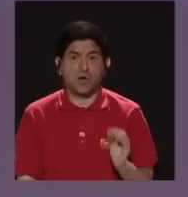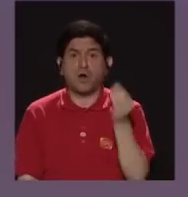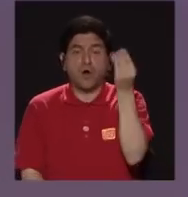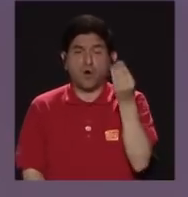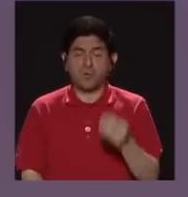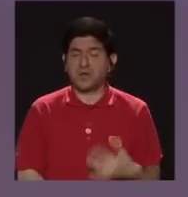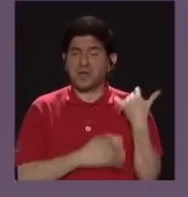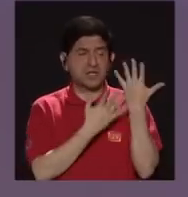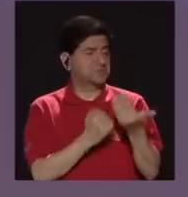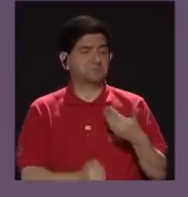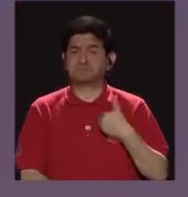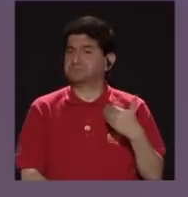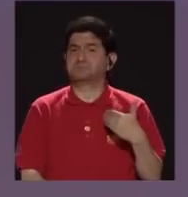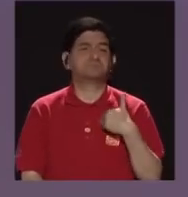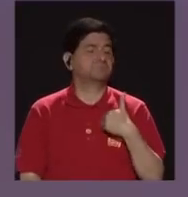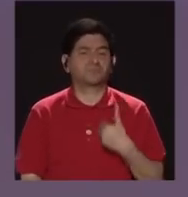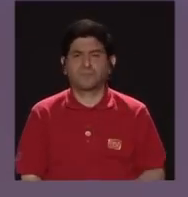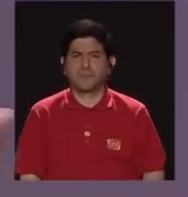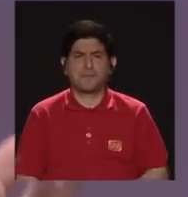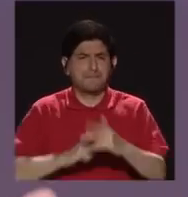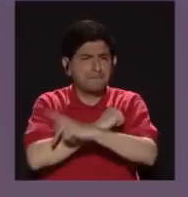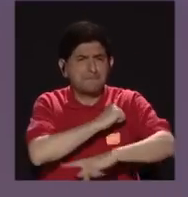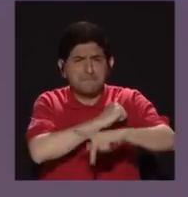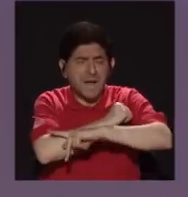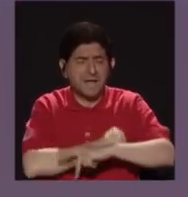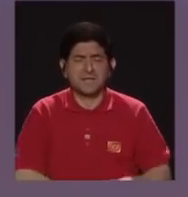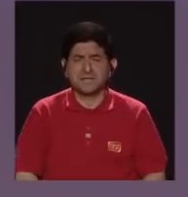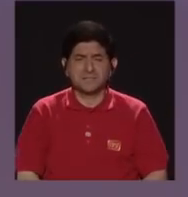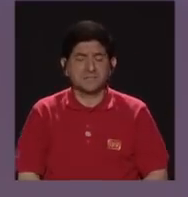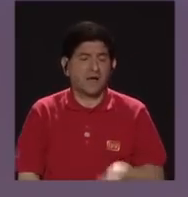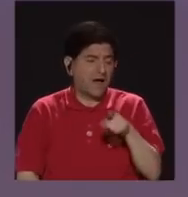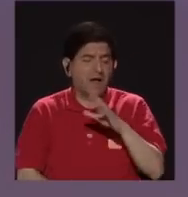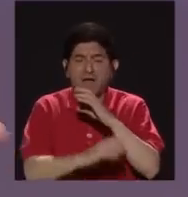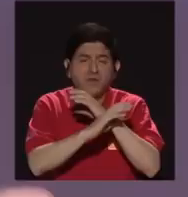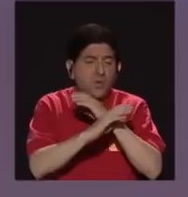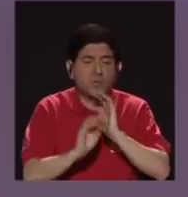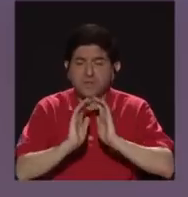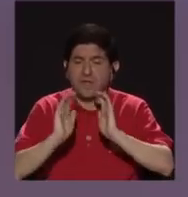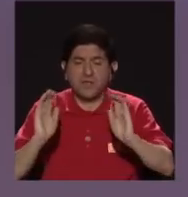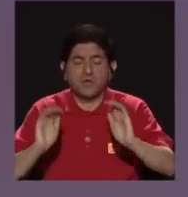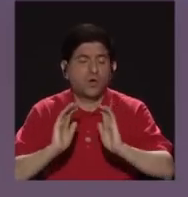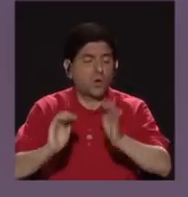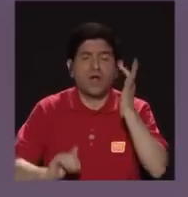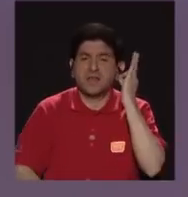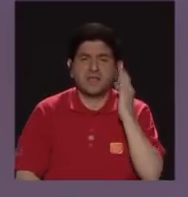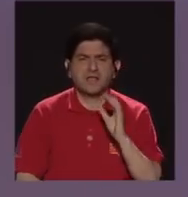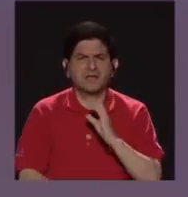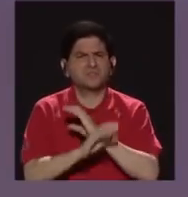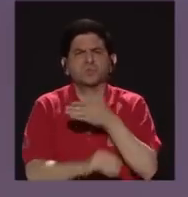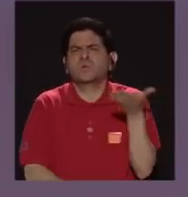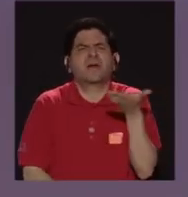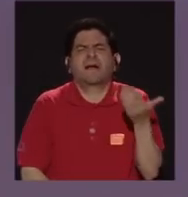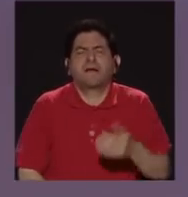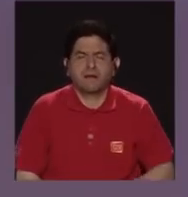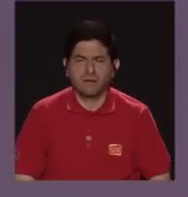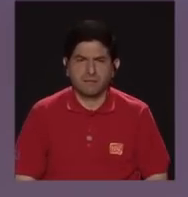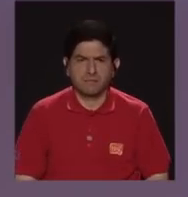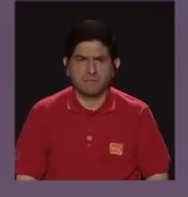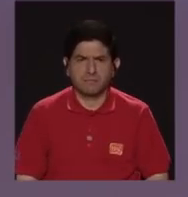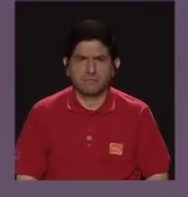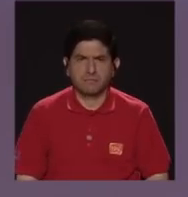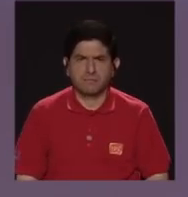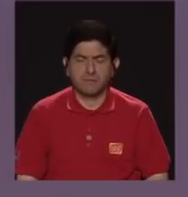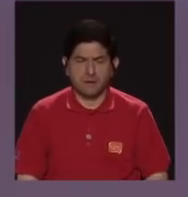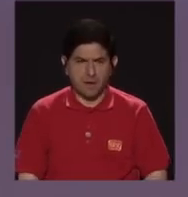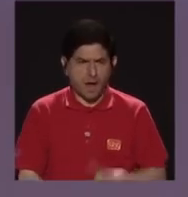sin esperanza, te deja un país que no cuida a sus niños y a sus niñas, ¿qué es lo que cuida? Entonces, poder